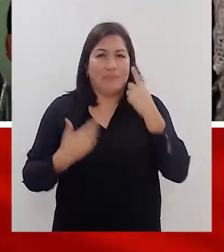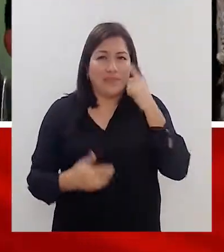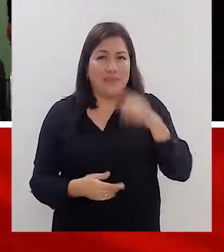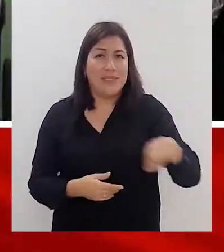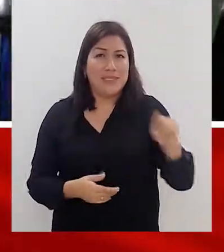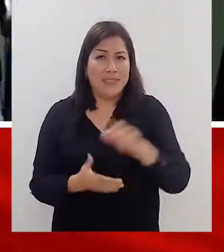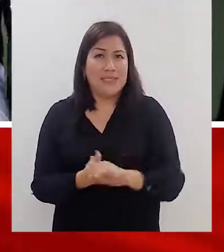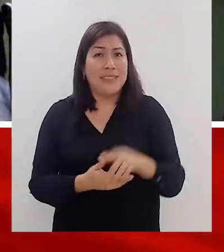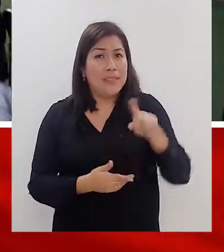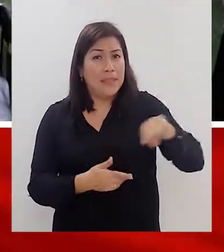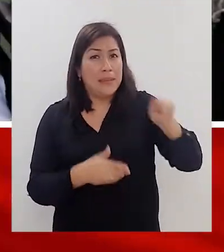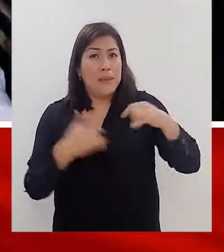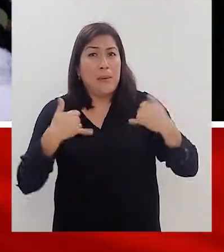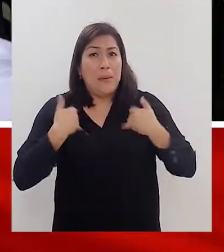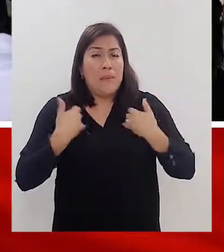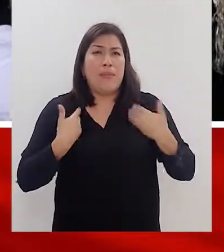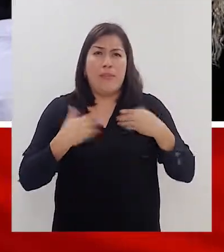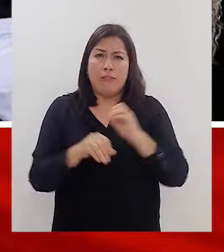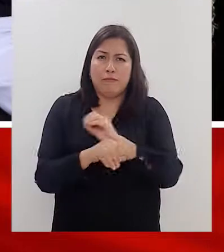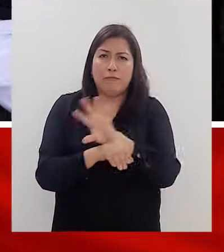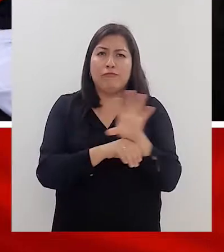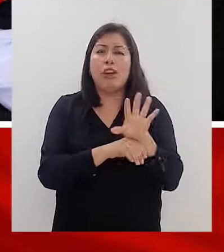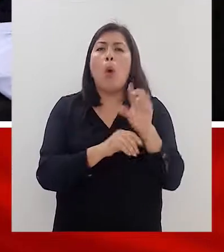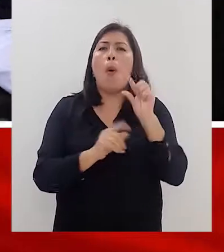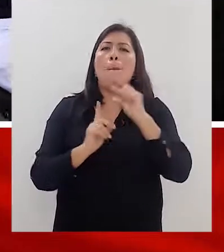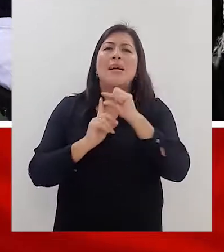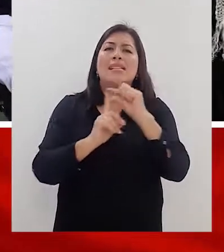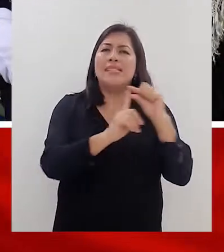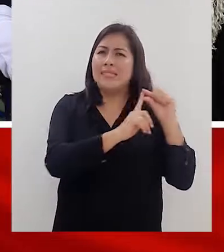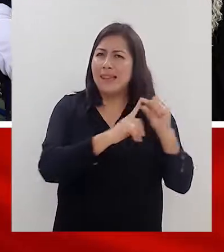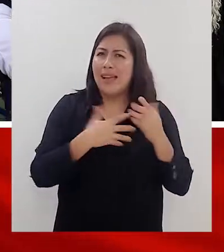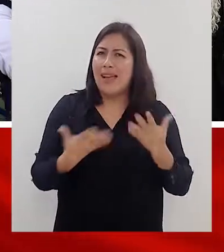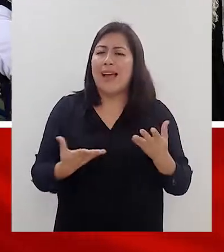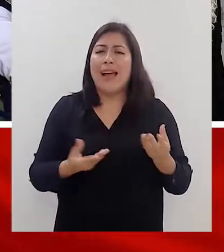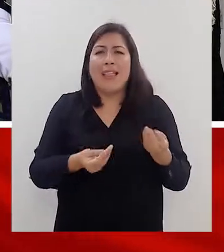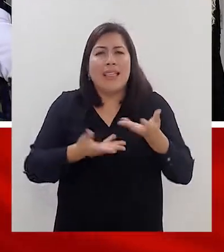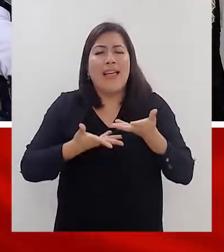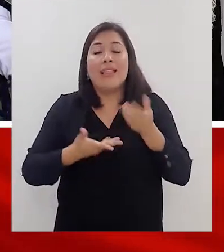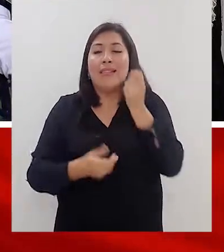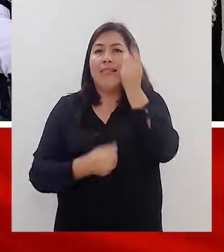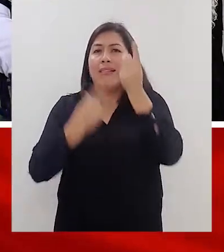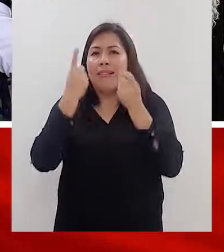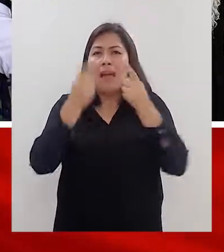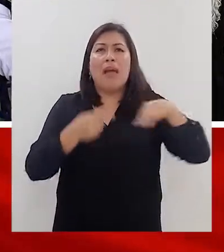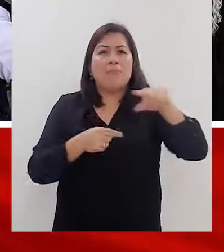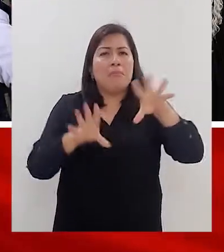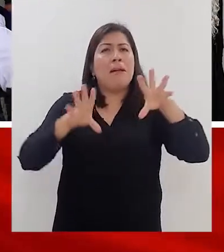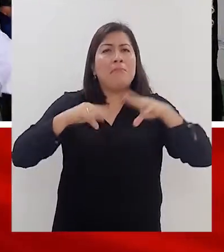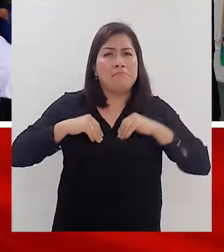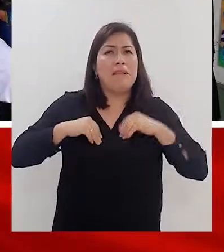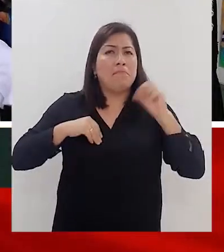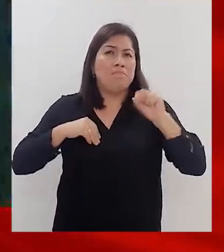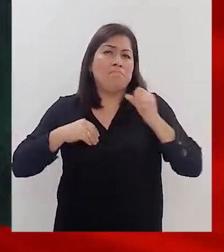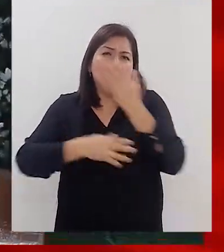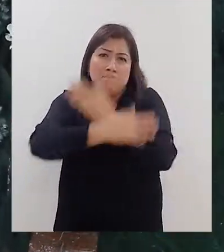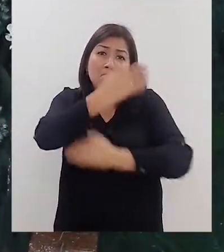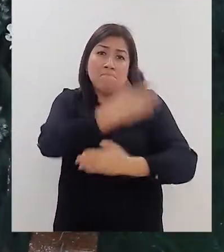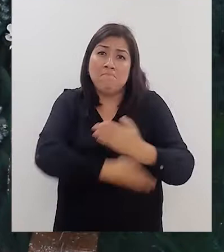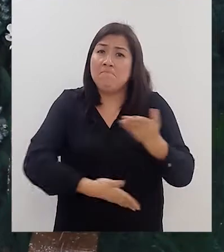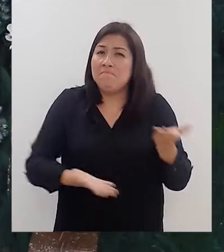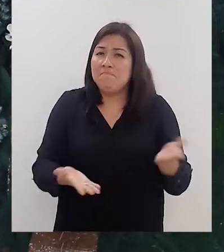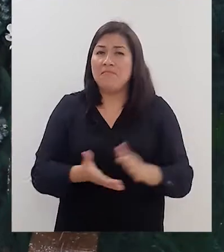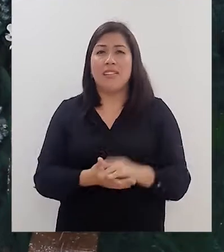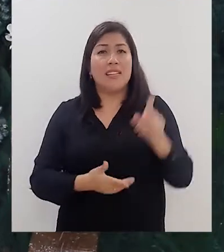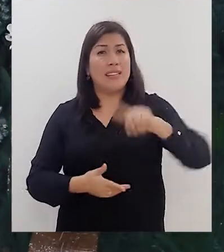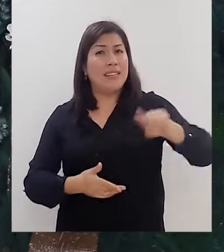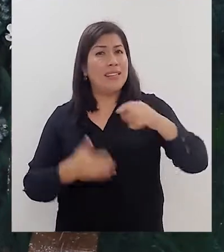tienen algo que darnos a entender y aceptar la vida como a ellos se les ha presentado y son